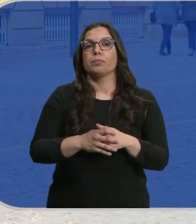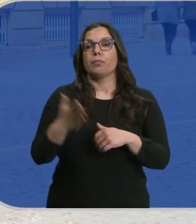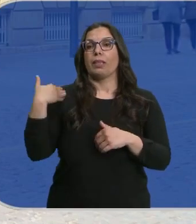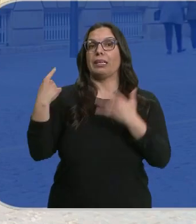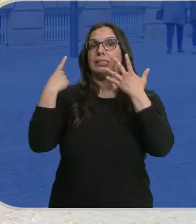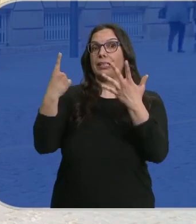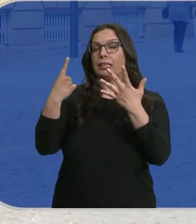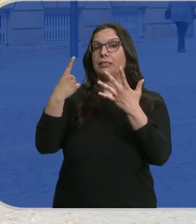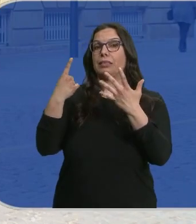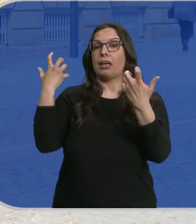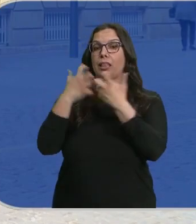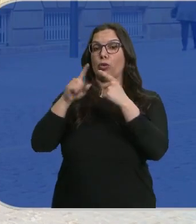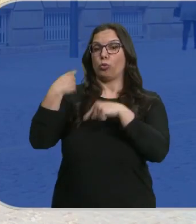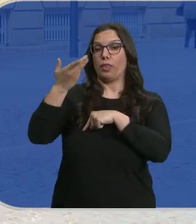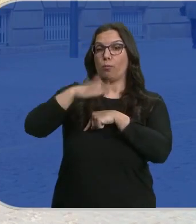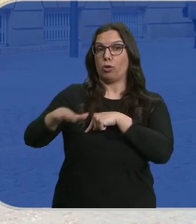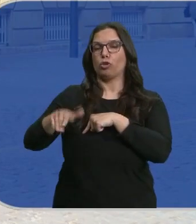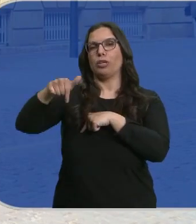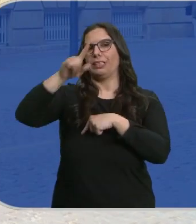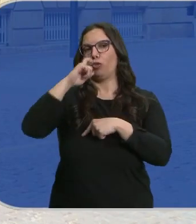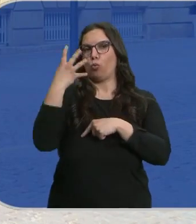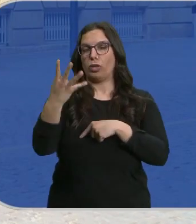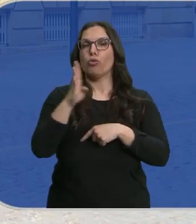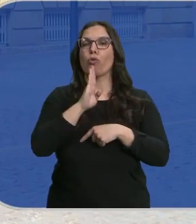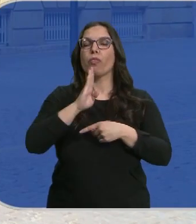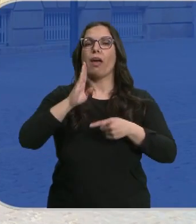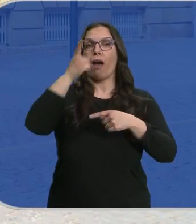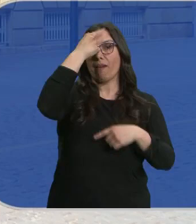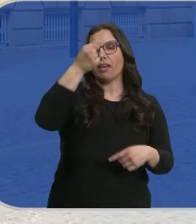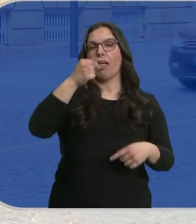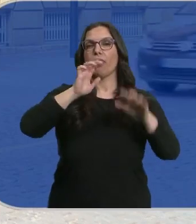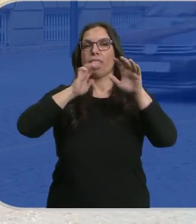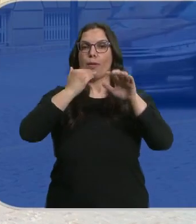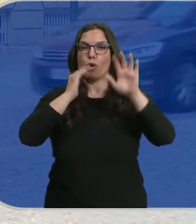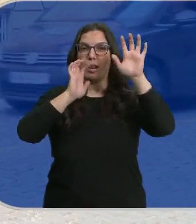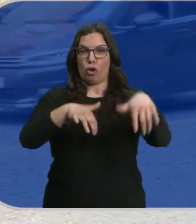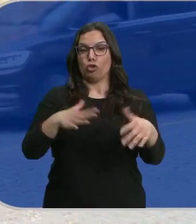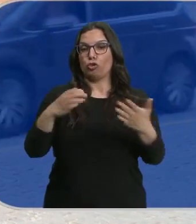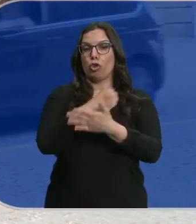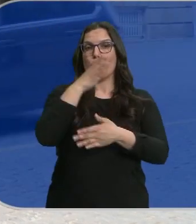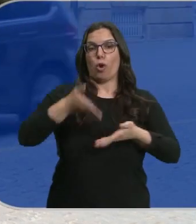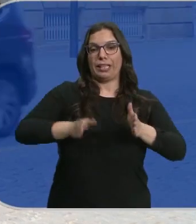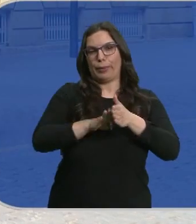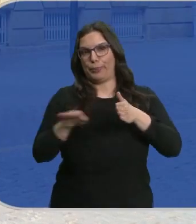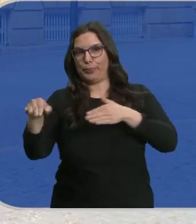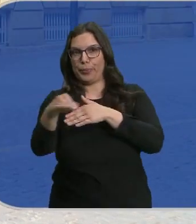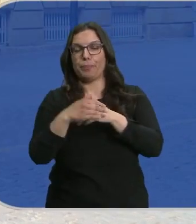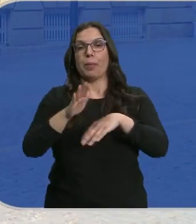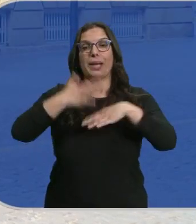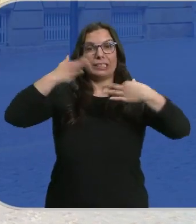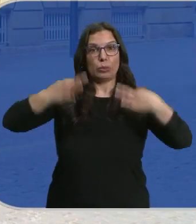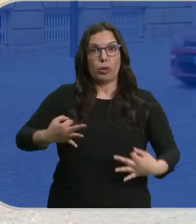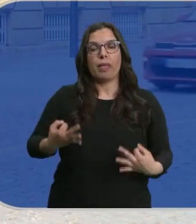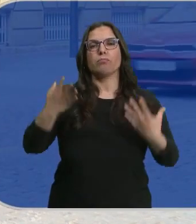accidentes mortales. Se han producido en las carreteras de Ávila, Zamora y León, todos ellos por salidas de vía. Para garantizar la seguridad,